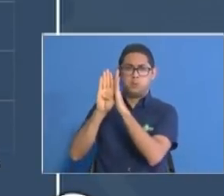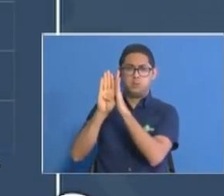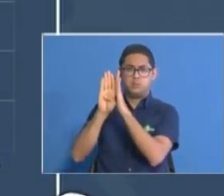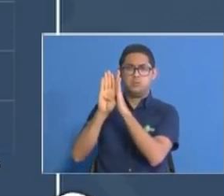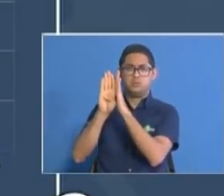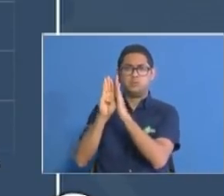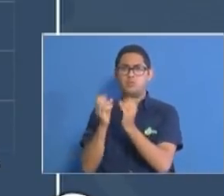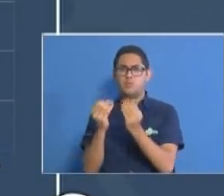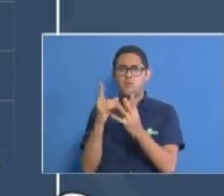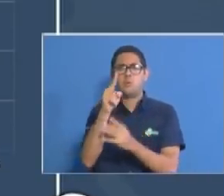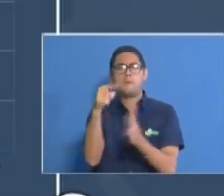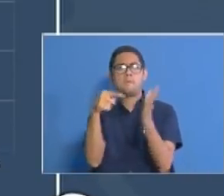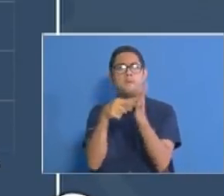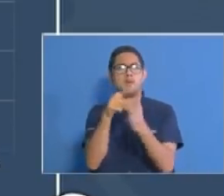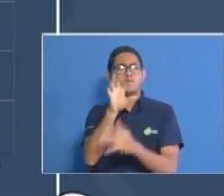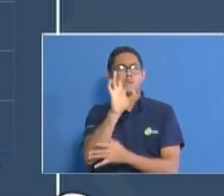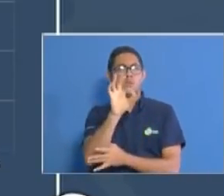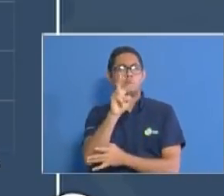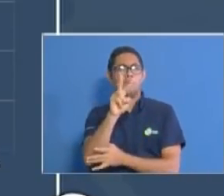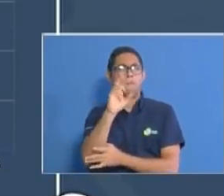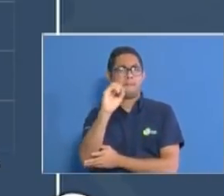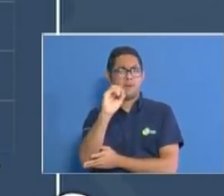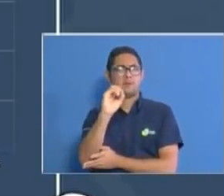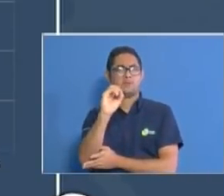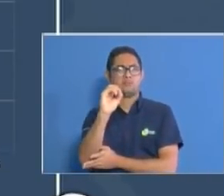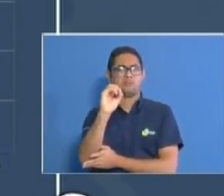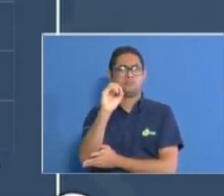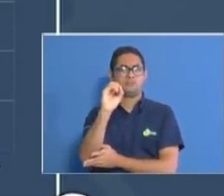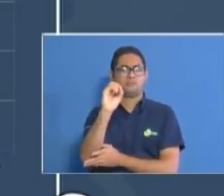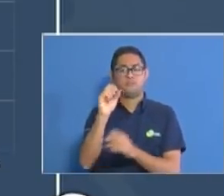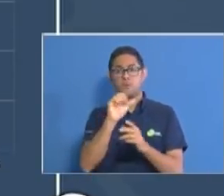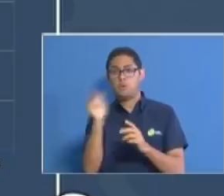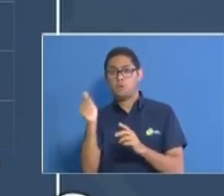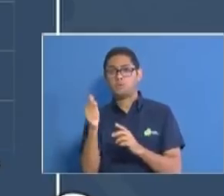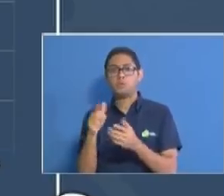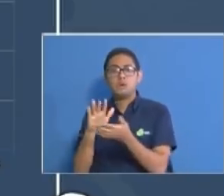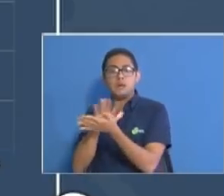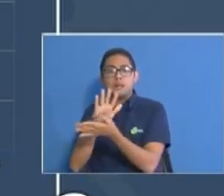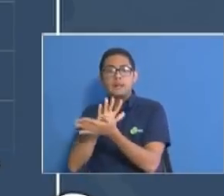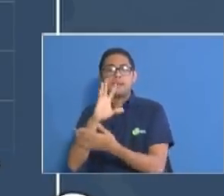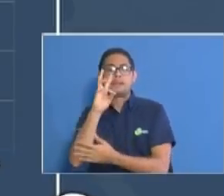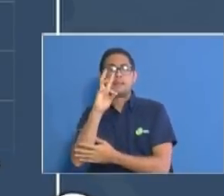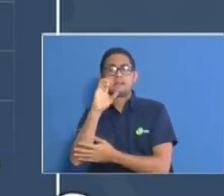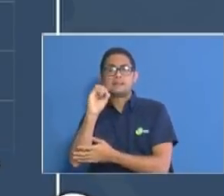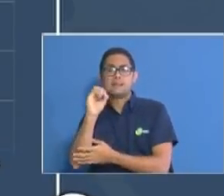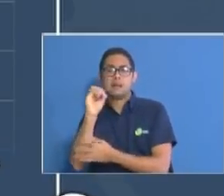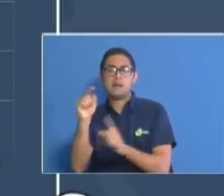corresponde a 1.920 casos. De 60 a 79 años, de